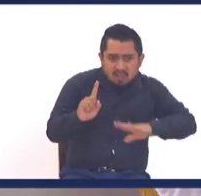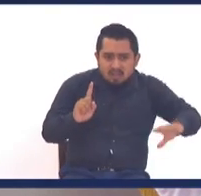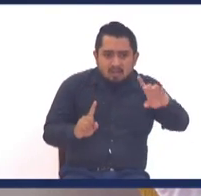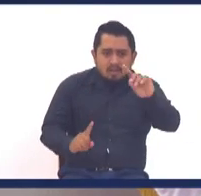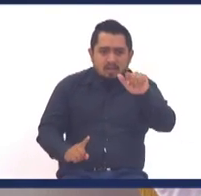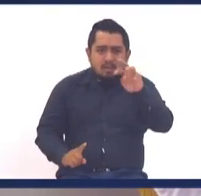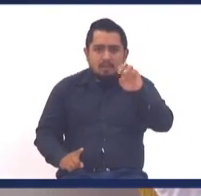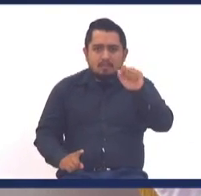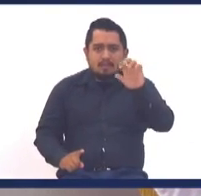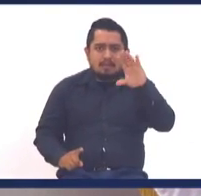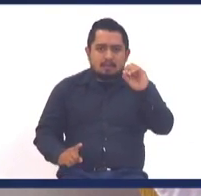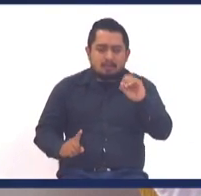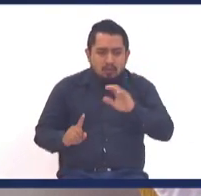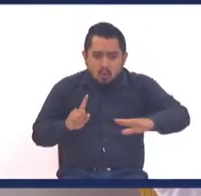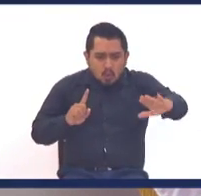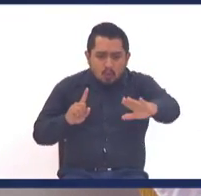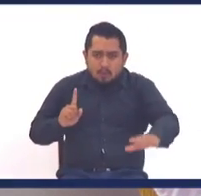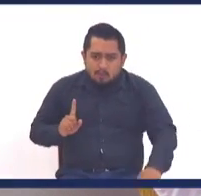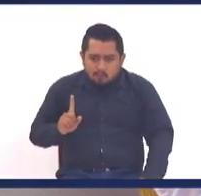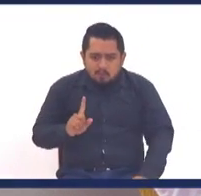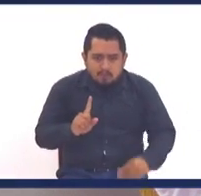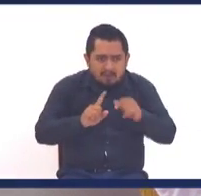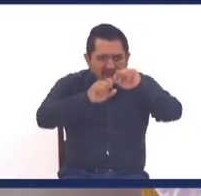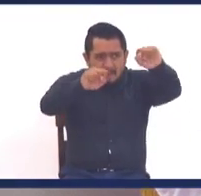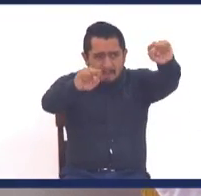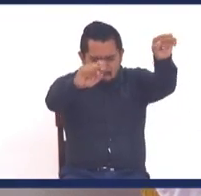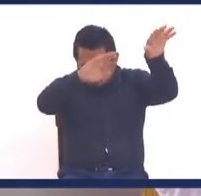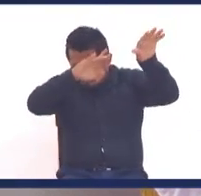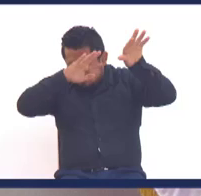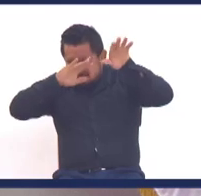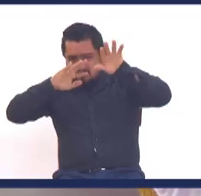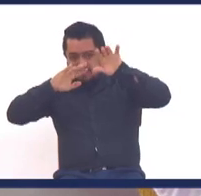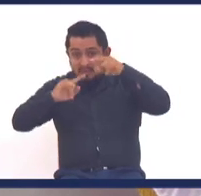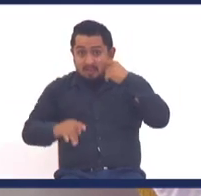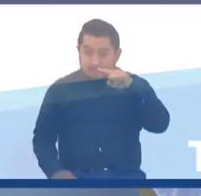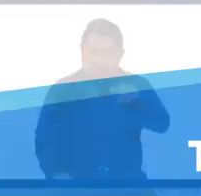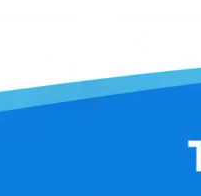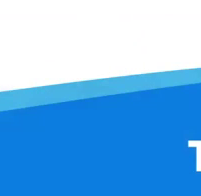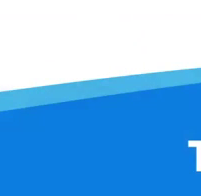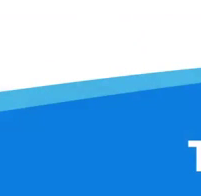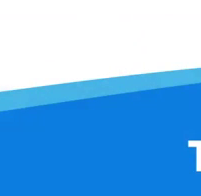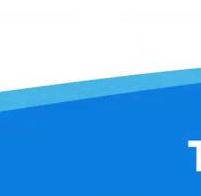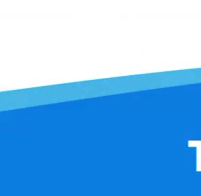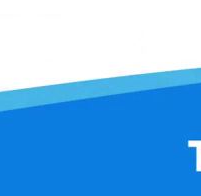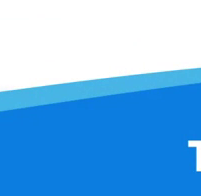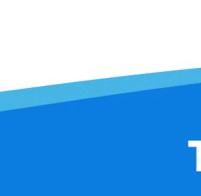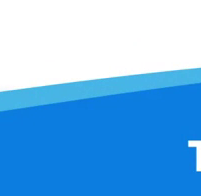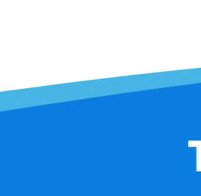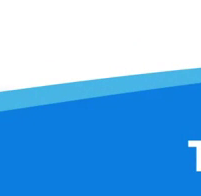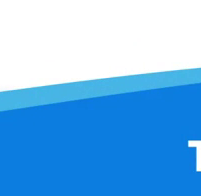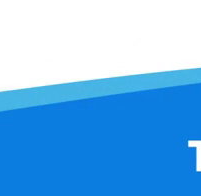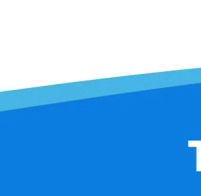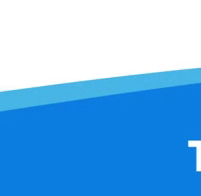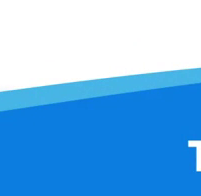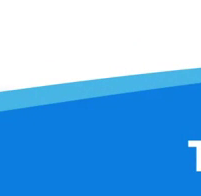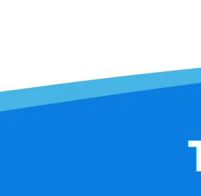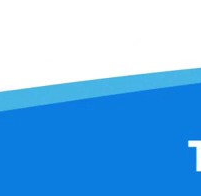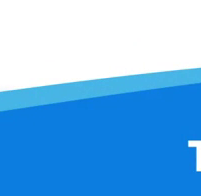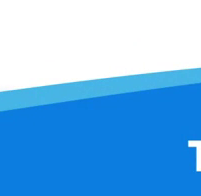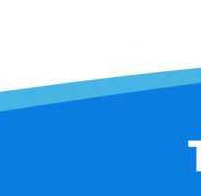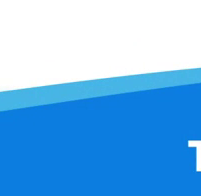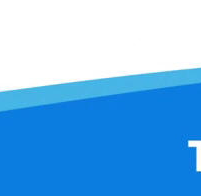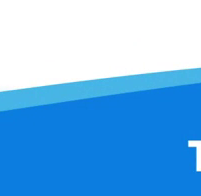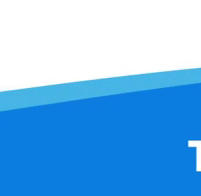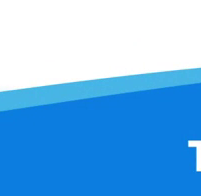Damasco, repentinamente le rodeó un resplandor de luz ¿de dónde? del cielo, aquí viene el cambio, cuando algo del cielo llega a tu vida,